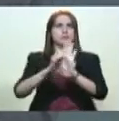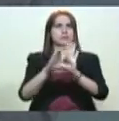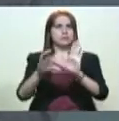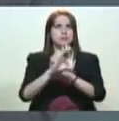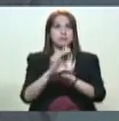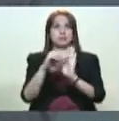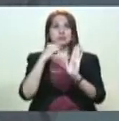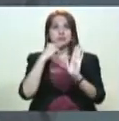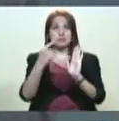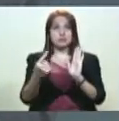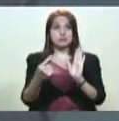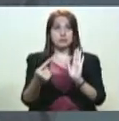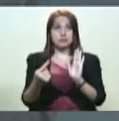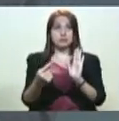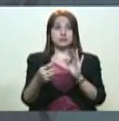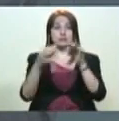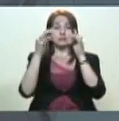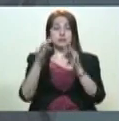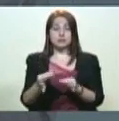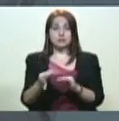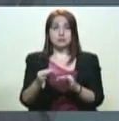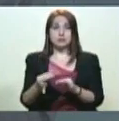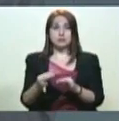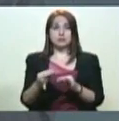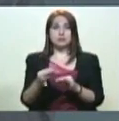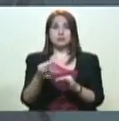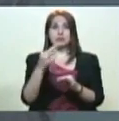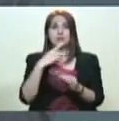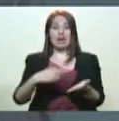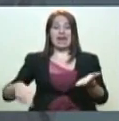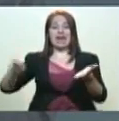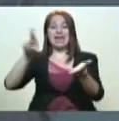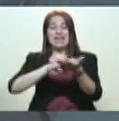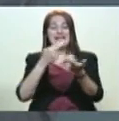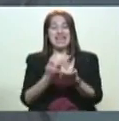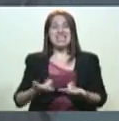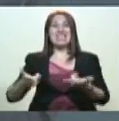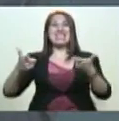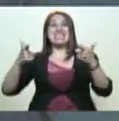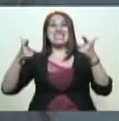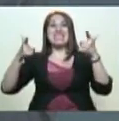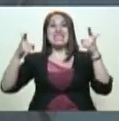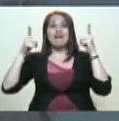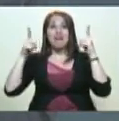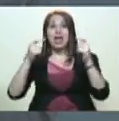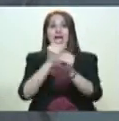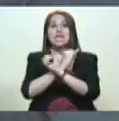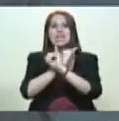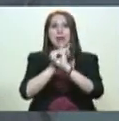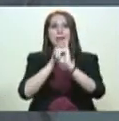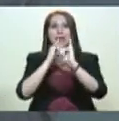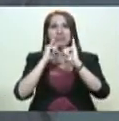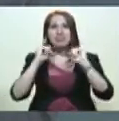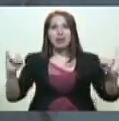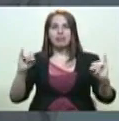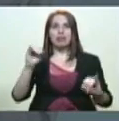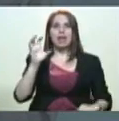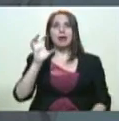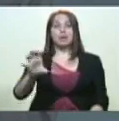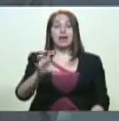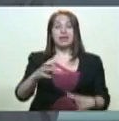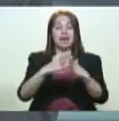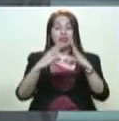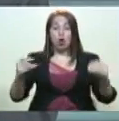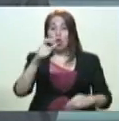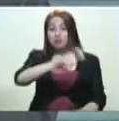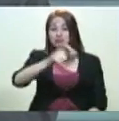que nos consagra como irrevocablemente libre e independiente a nuestro país, a nuestra patria, y eso es algo que nos toca a todas y